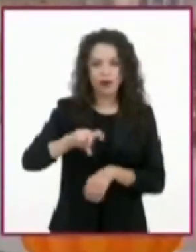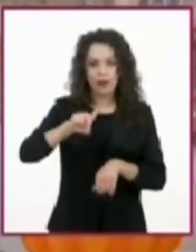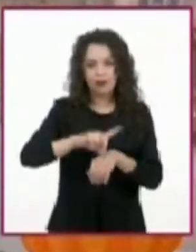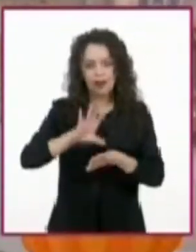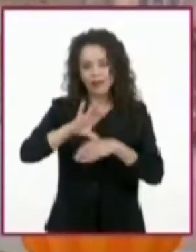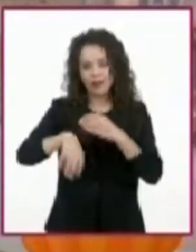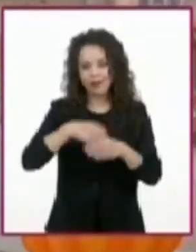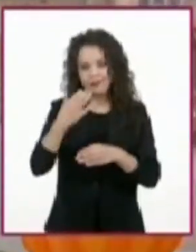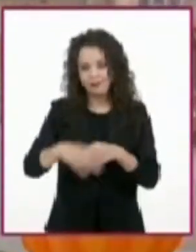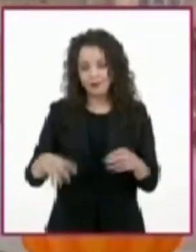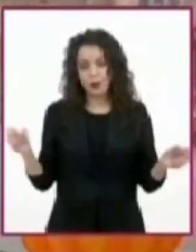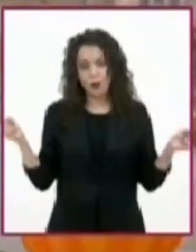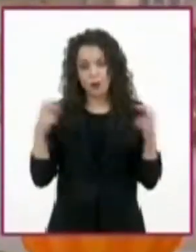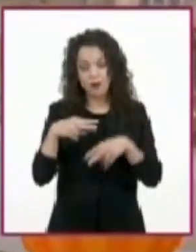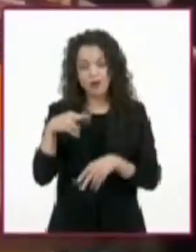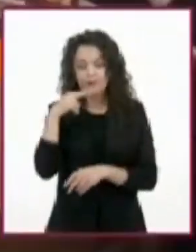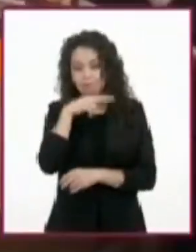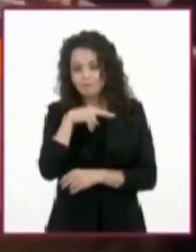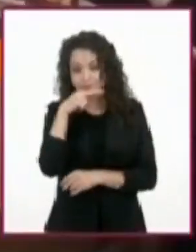¡Hasta la próxima!